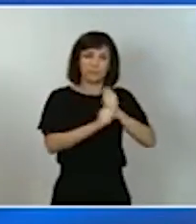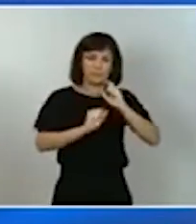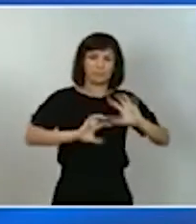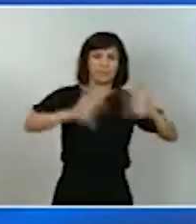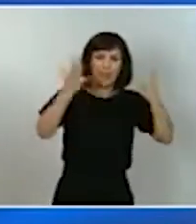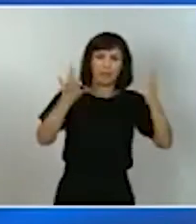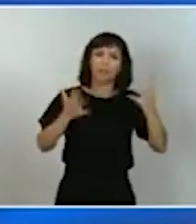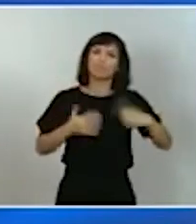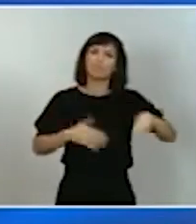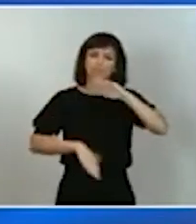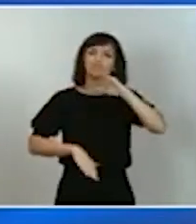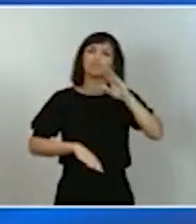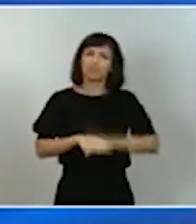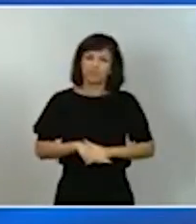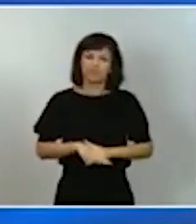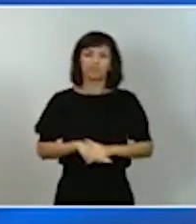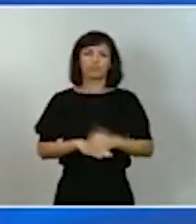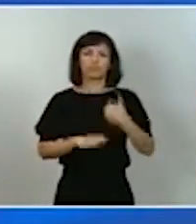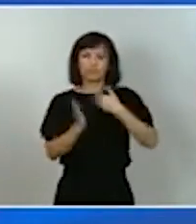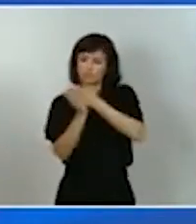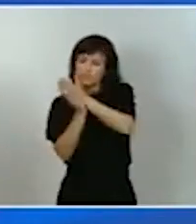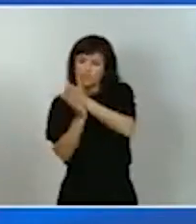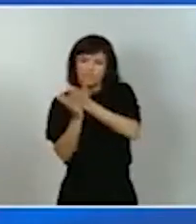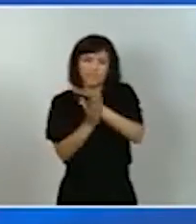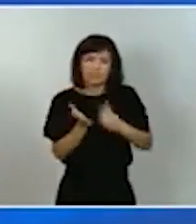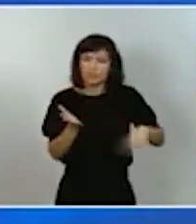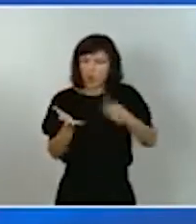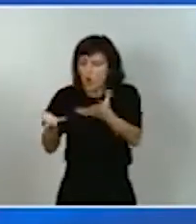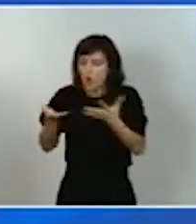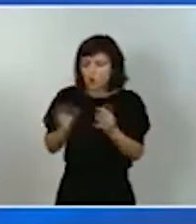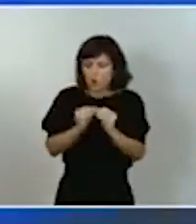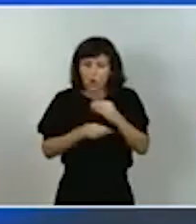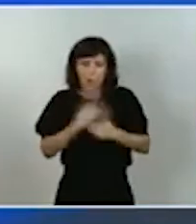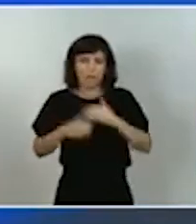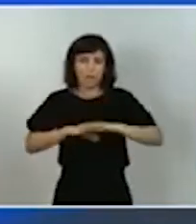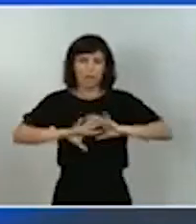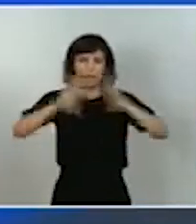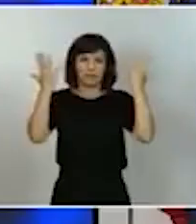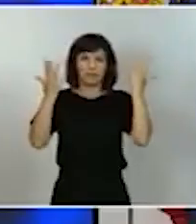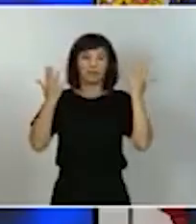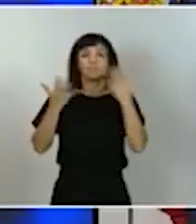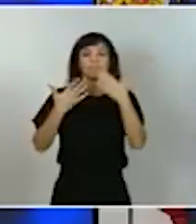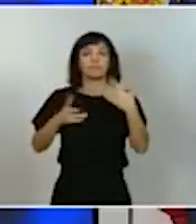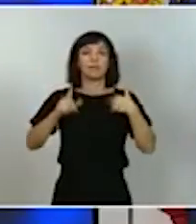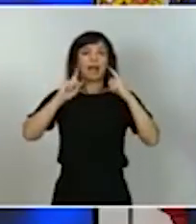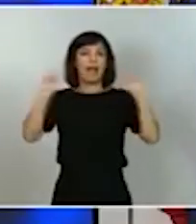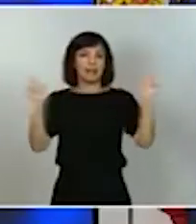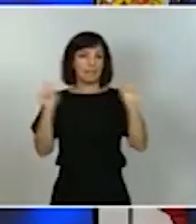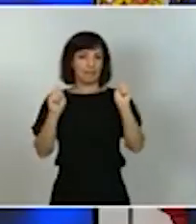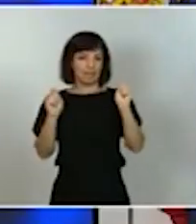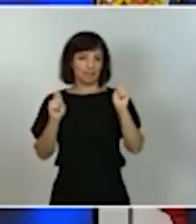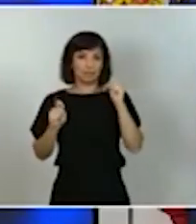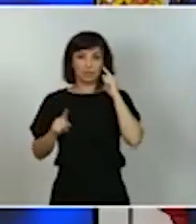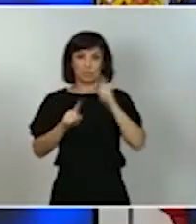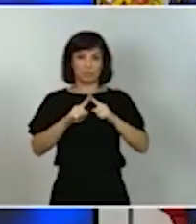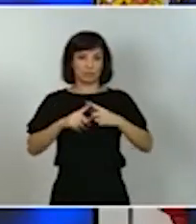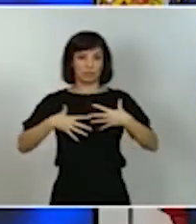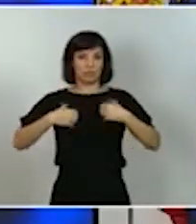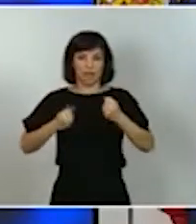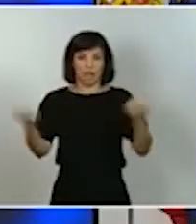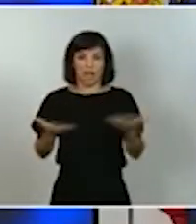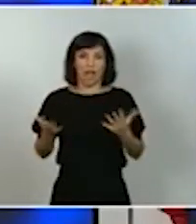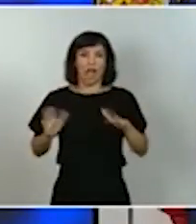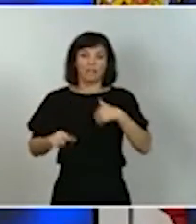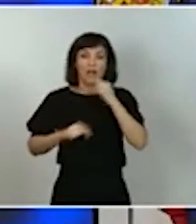todas las herramientas a nuestro alcance. Con el estado de alarma para hacer frente a la emergencia sanitaria, que doblegó la curva de los contagios